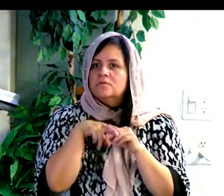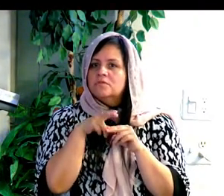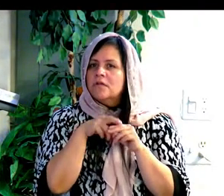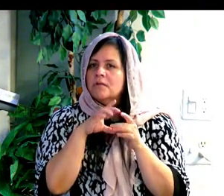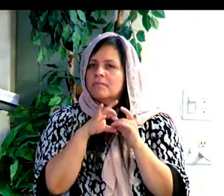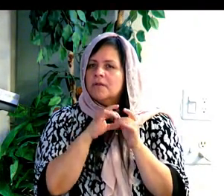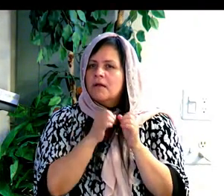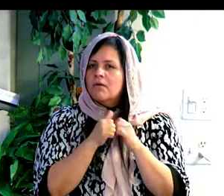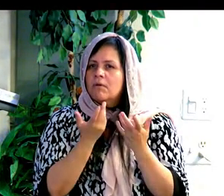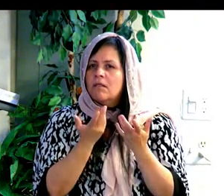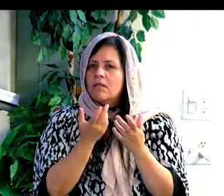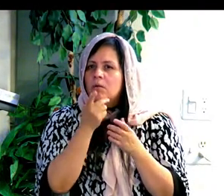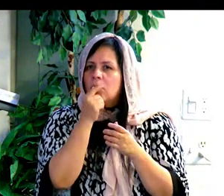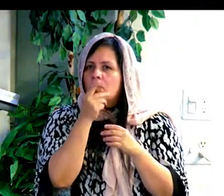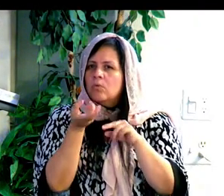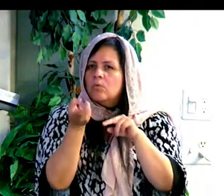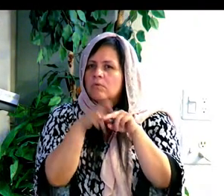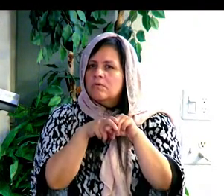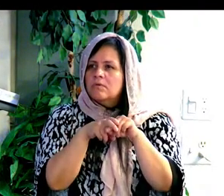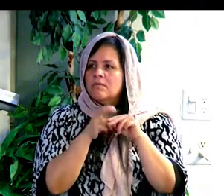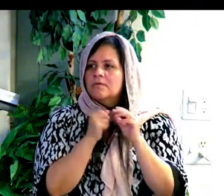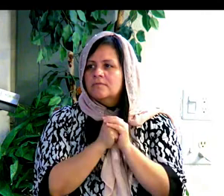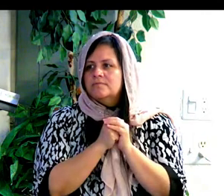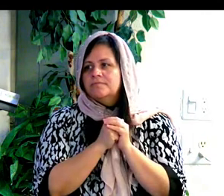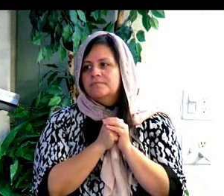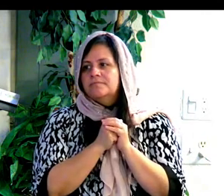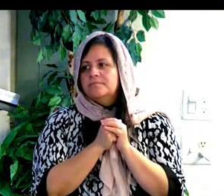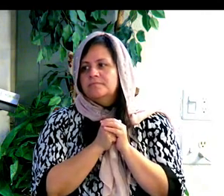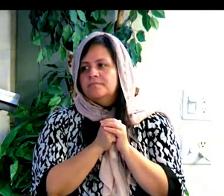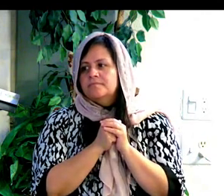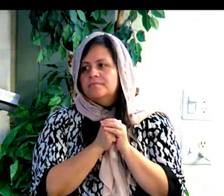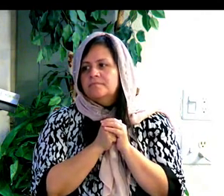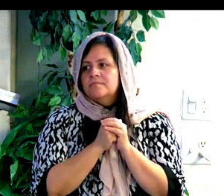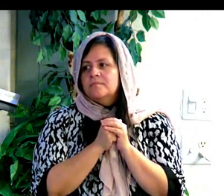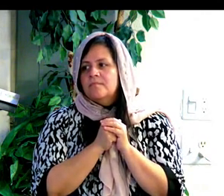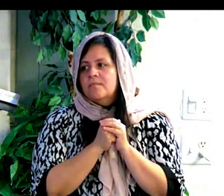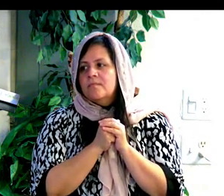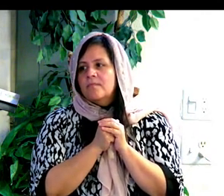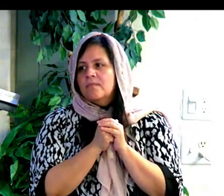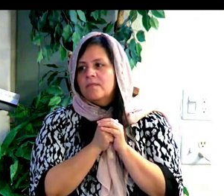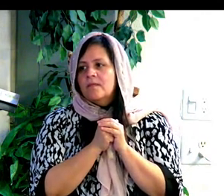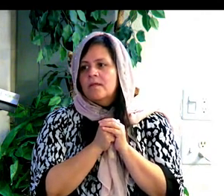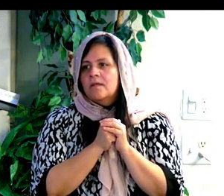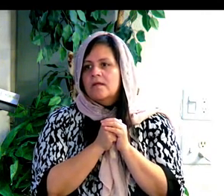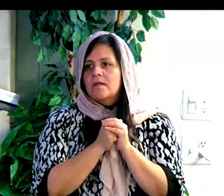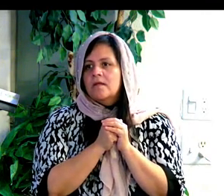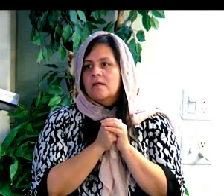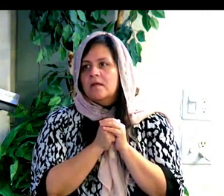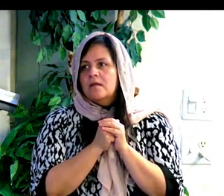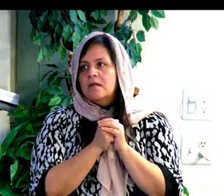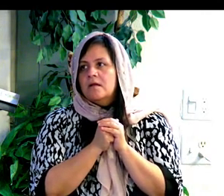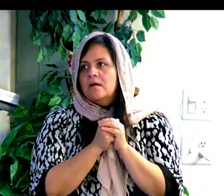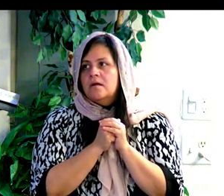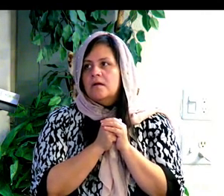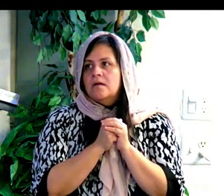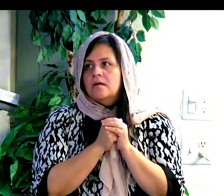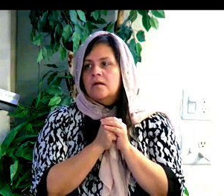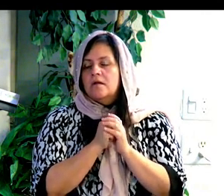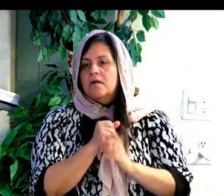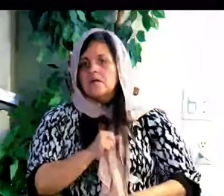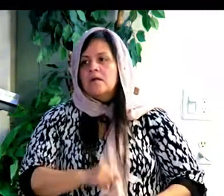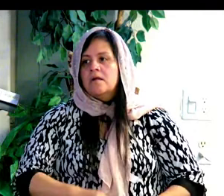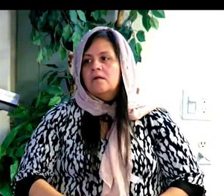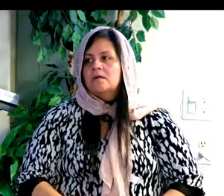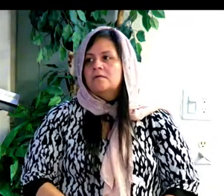Hablando de él venir por la bride. Dice, ¿Sabes Capítulo 3. Supongo a representar al Mesías. 6.3.11.